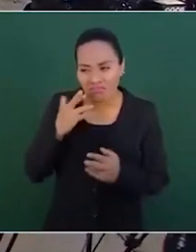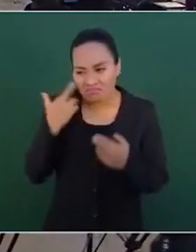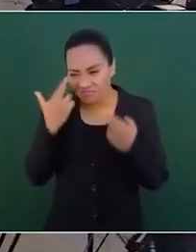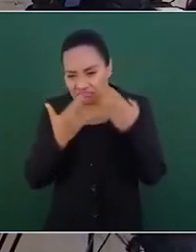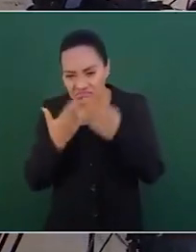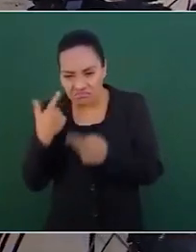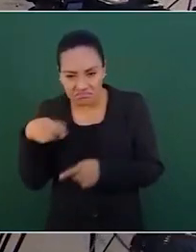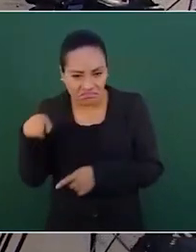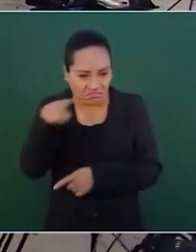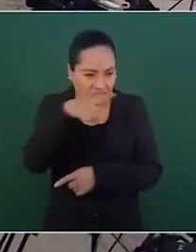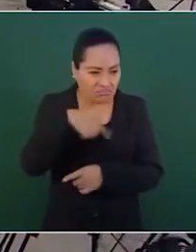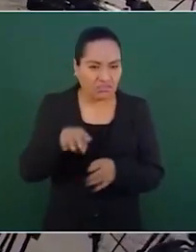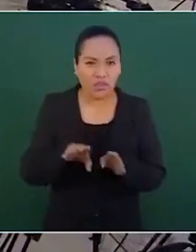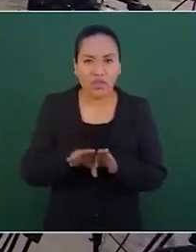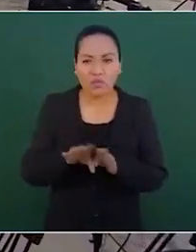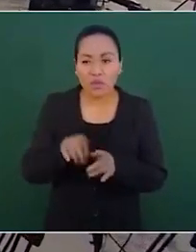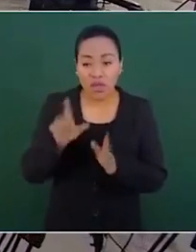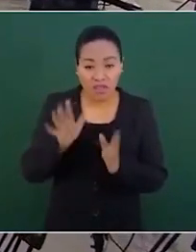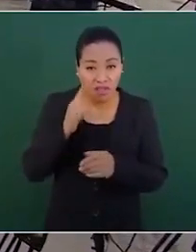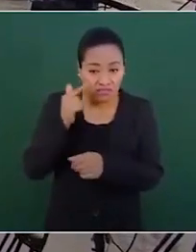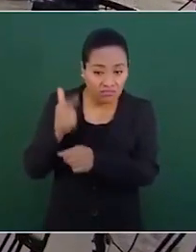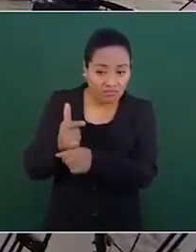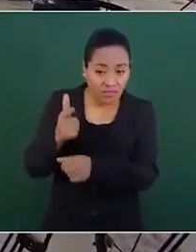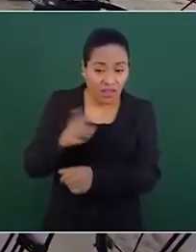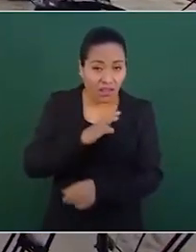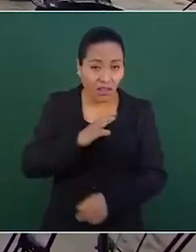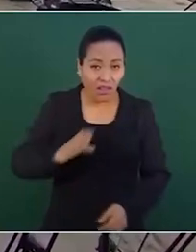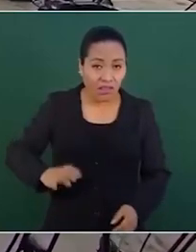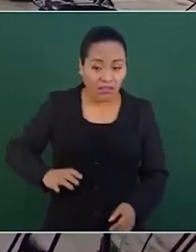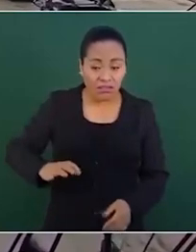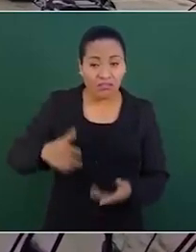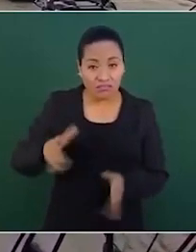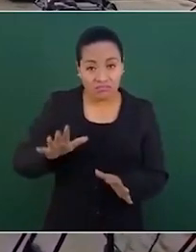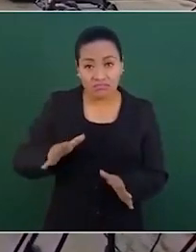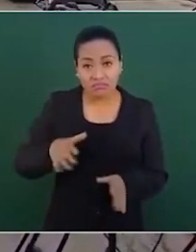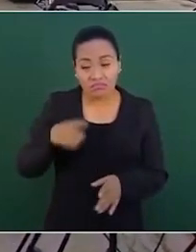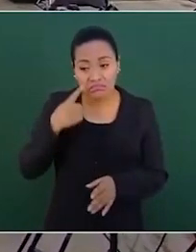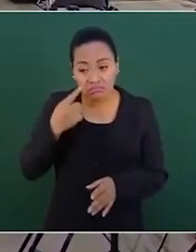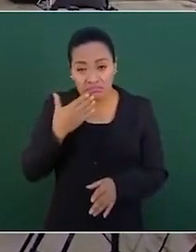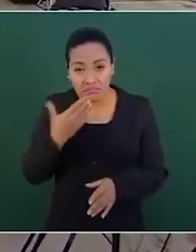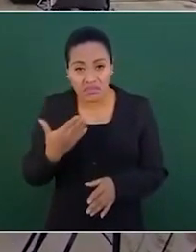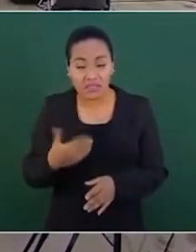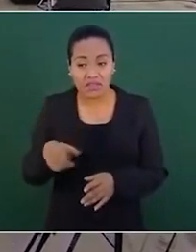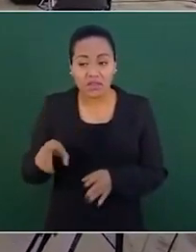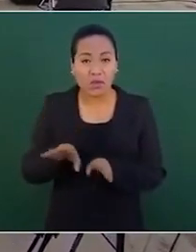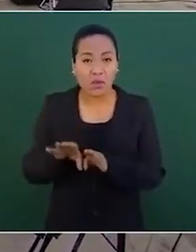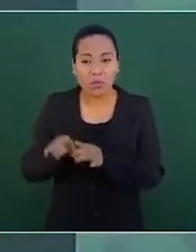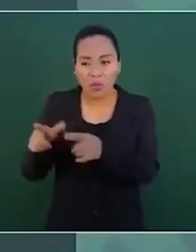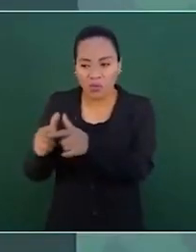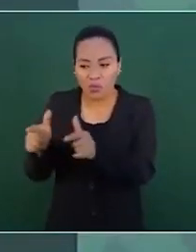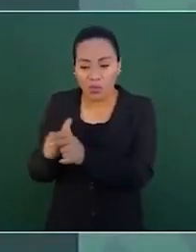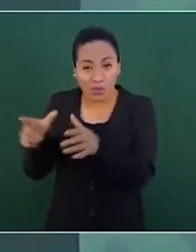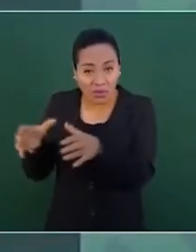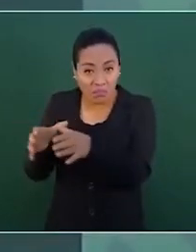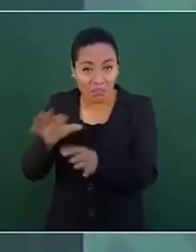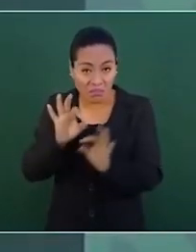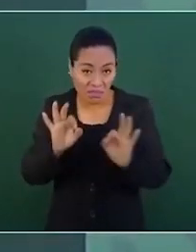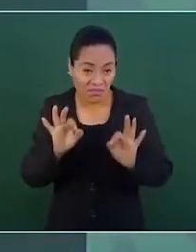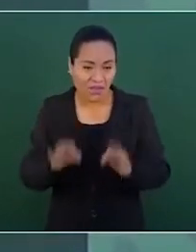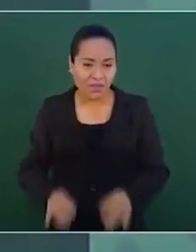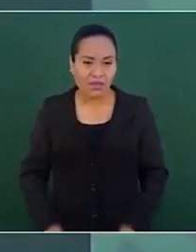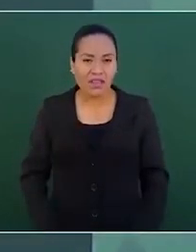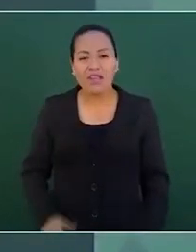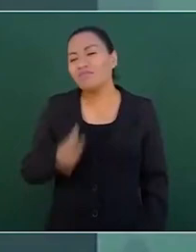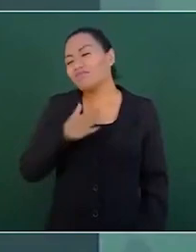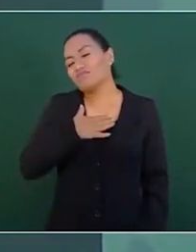grupo de contrapeso? ¿Ve candidatos en ese Frente Cívico Nacional? No quiero opinar